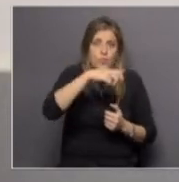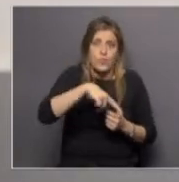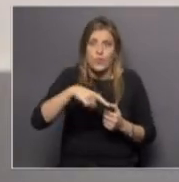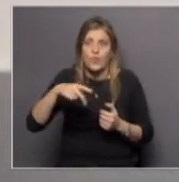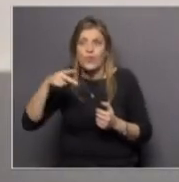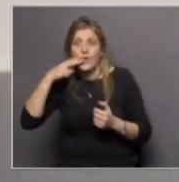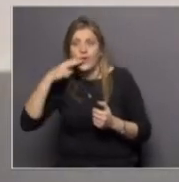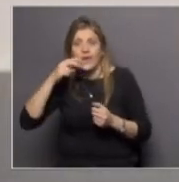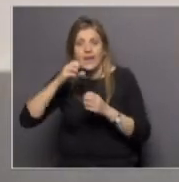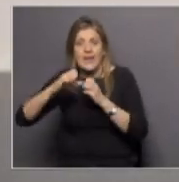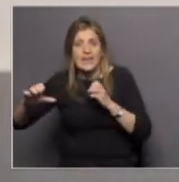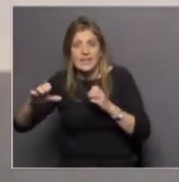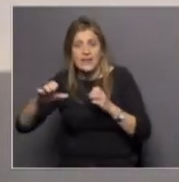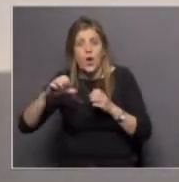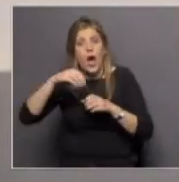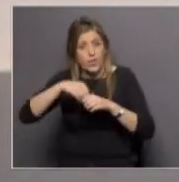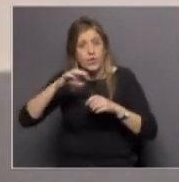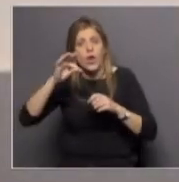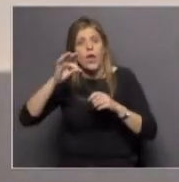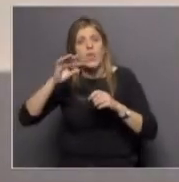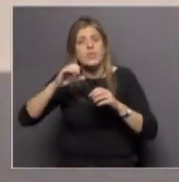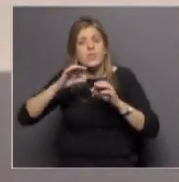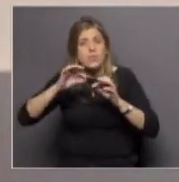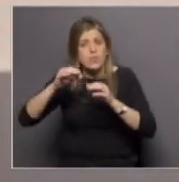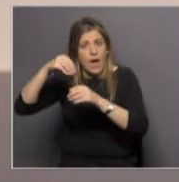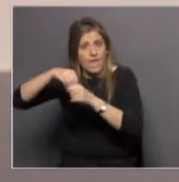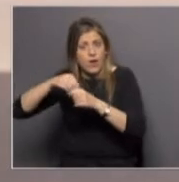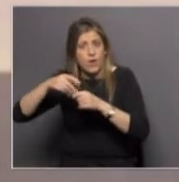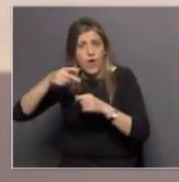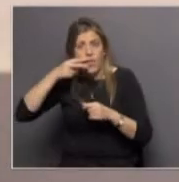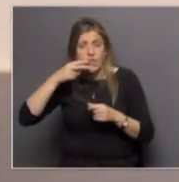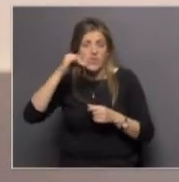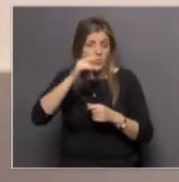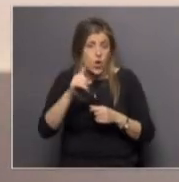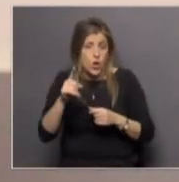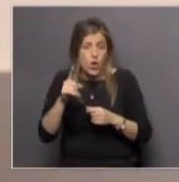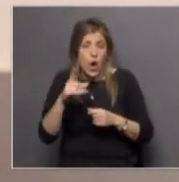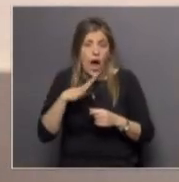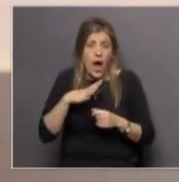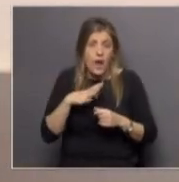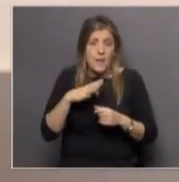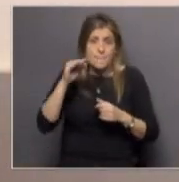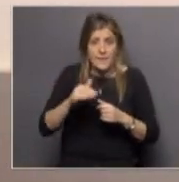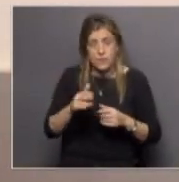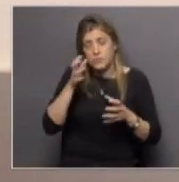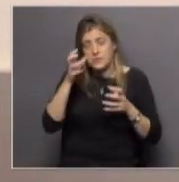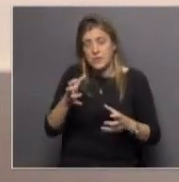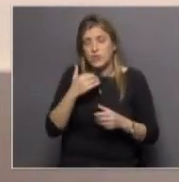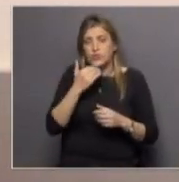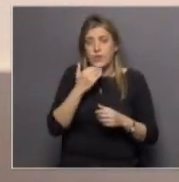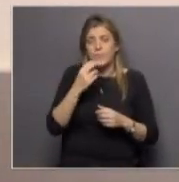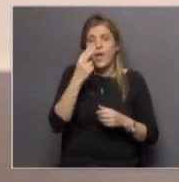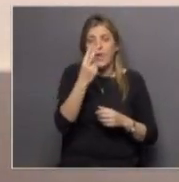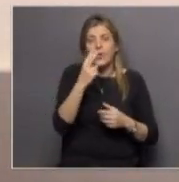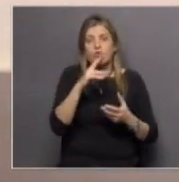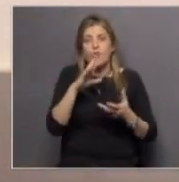el consumo de tabaco a través de estos dispositivos es realmente beneficioso o no vamos a hablar primero de que existen dos tipos